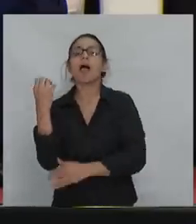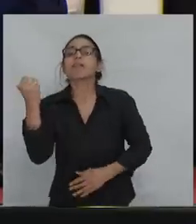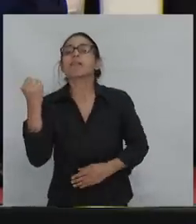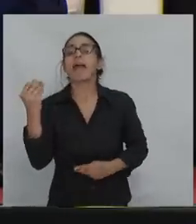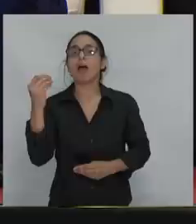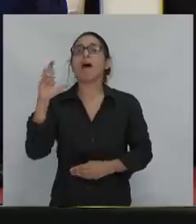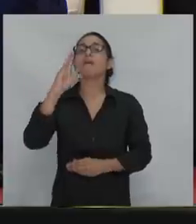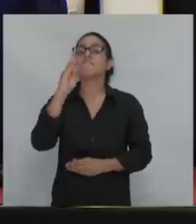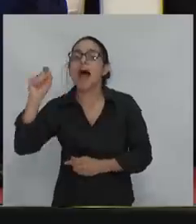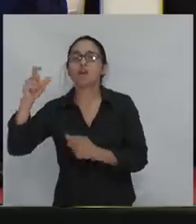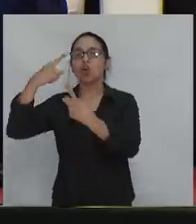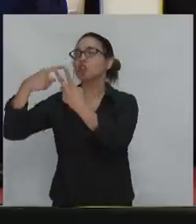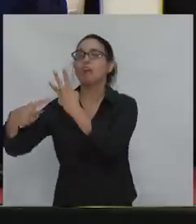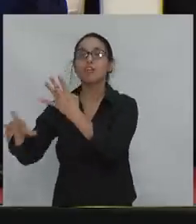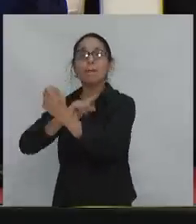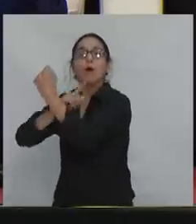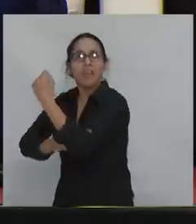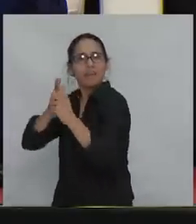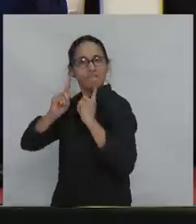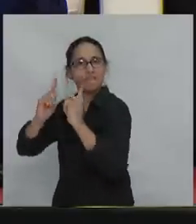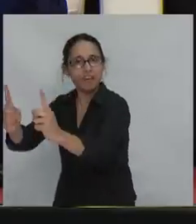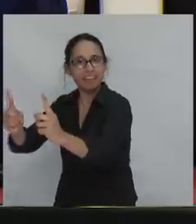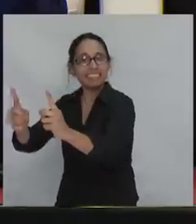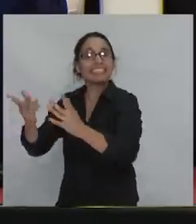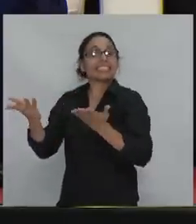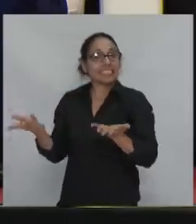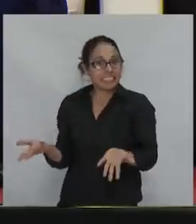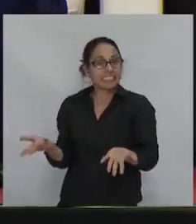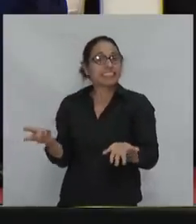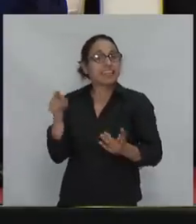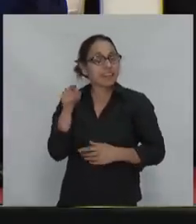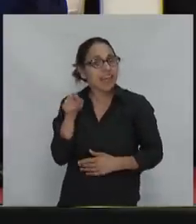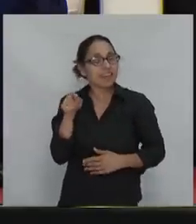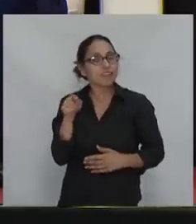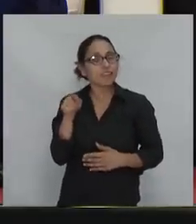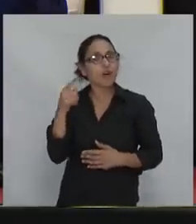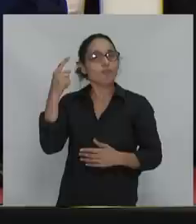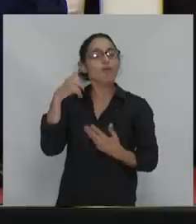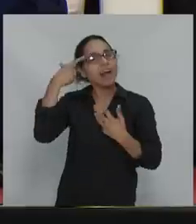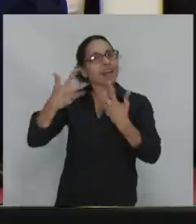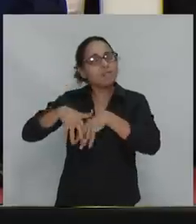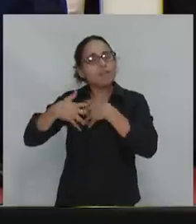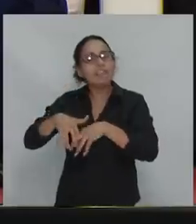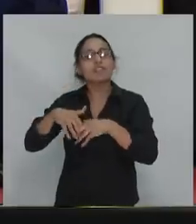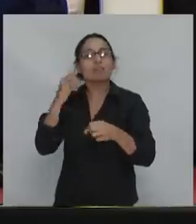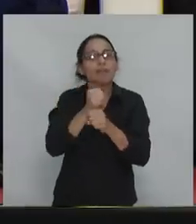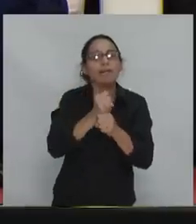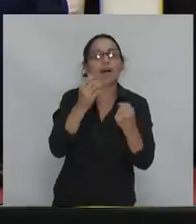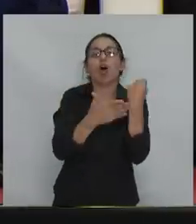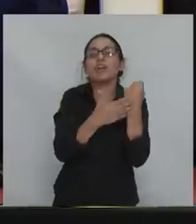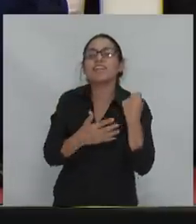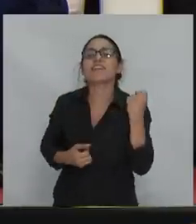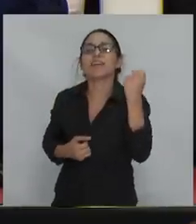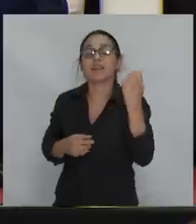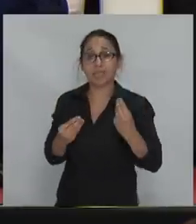hemos heredado. Y ahí aparecen cuatro elementos que les invito a que lo reflexionen, porque forma parte de la tarea de la izquierda. El primero tiene que ver